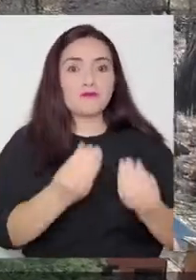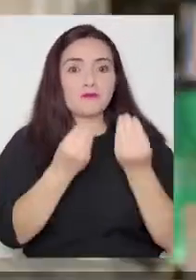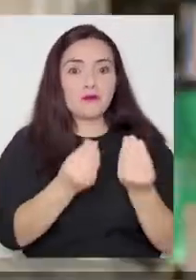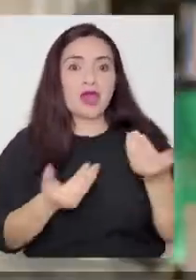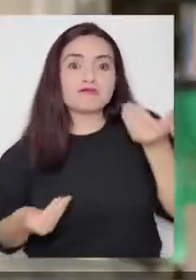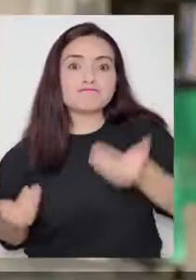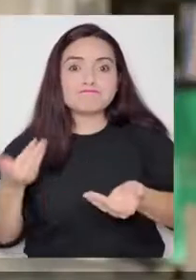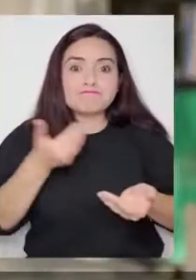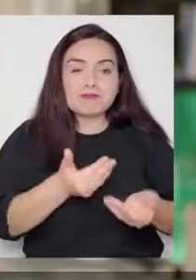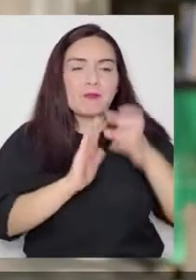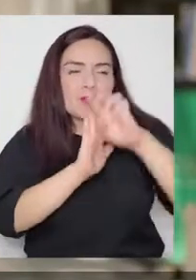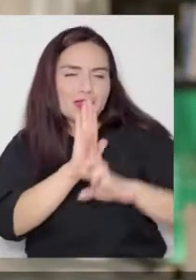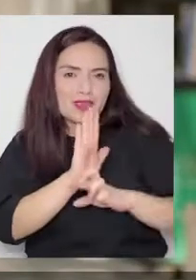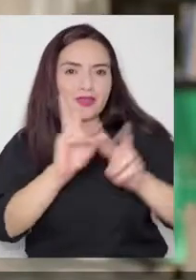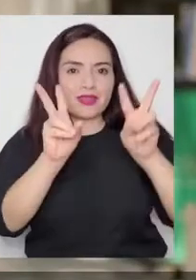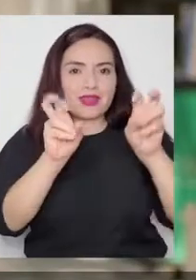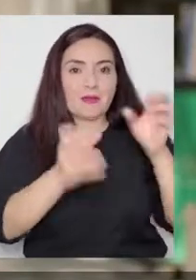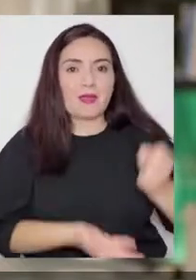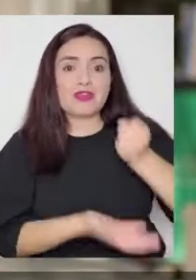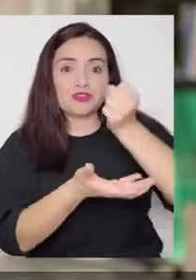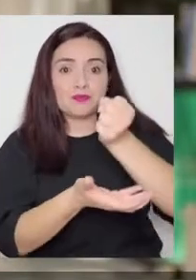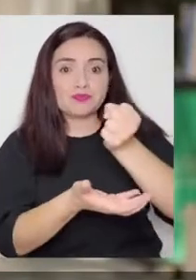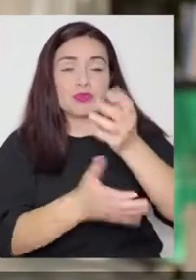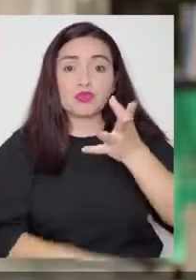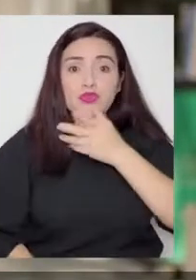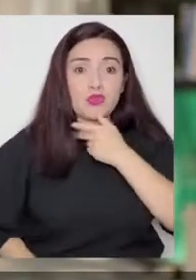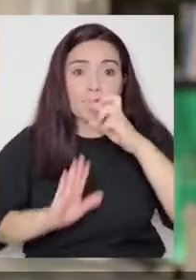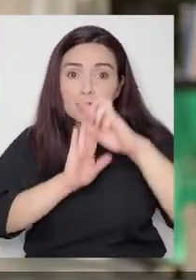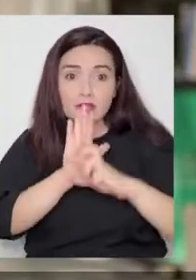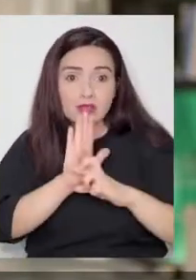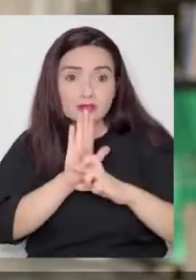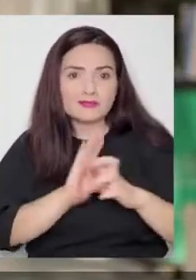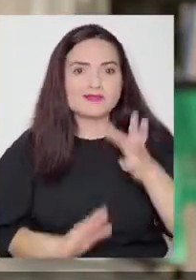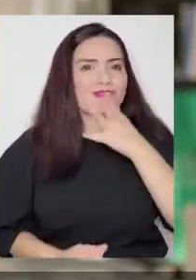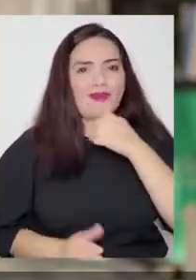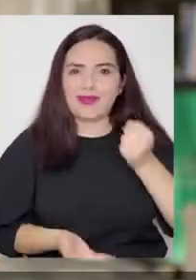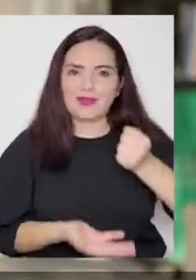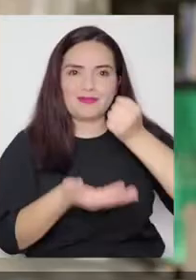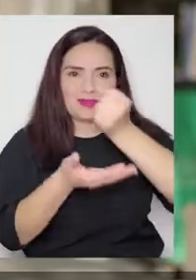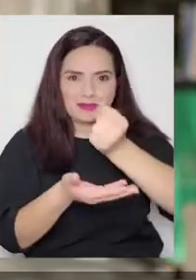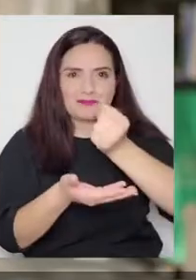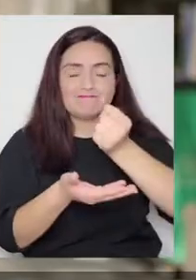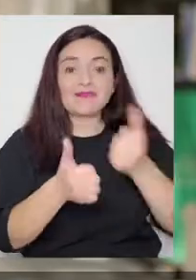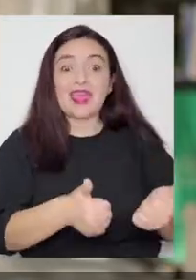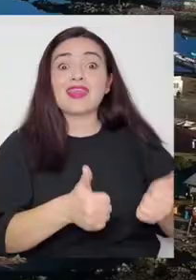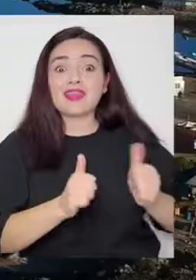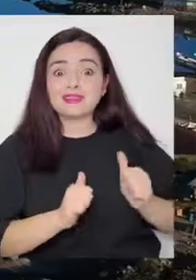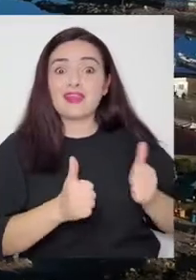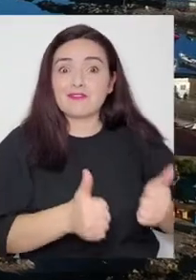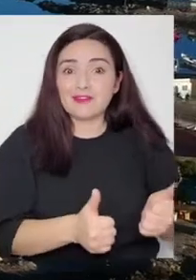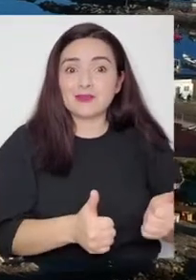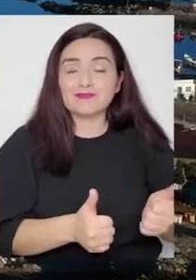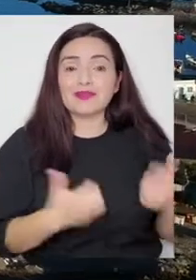se puedan levantar buenas iniciativas en materia de proyectos de inversión. Si no tenemos proyectos, sabemos que no hay inversión. Y